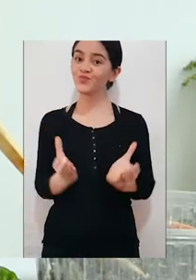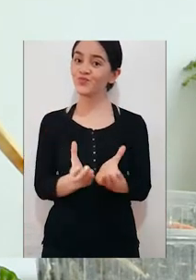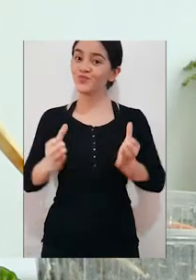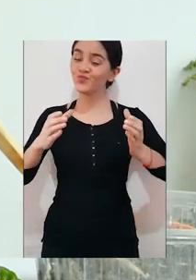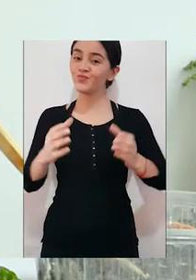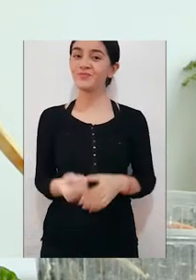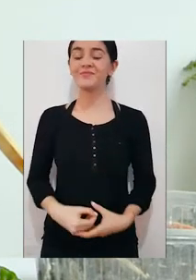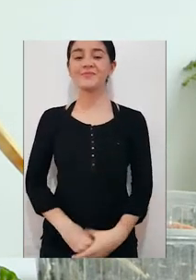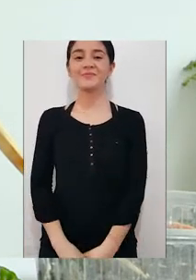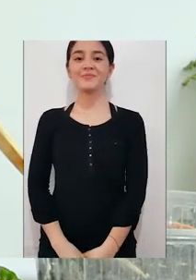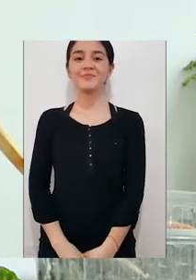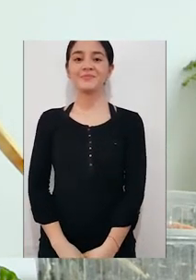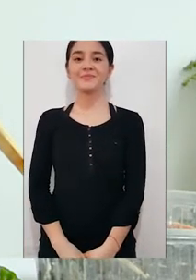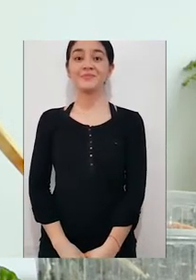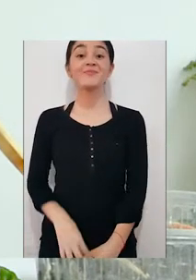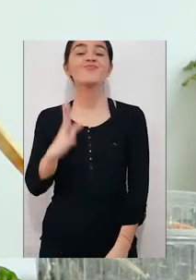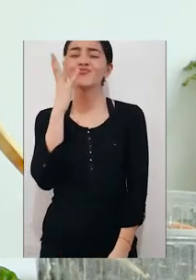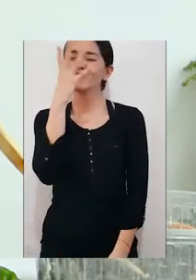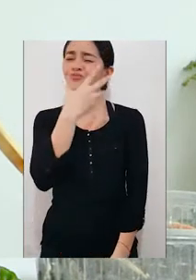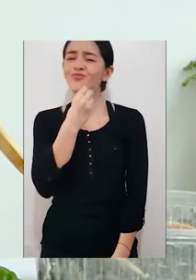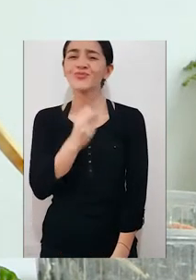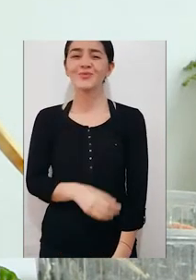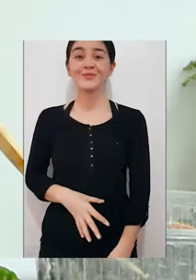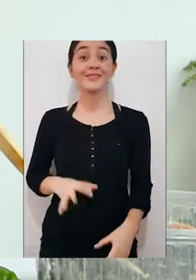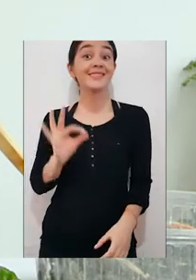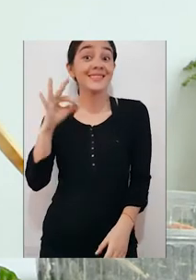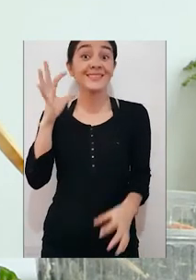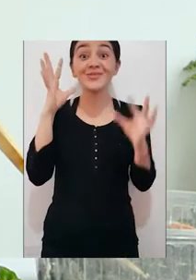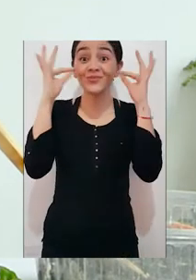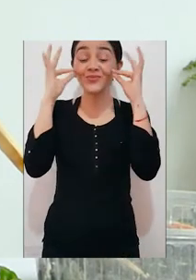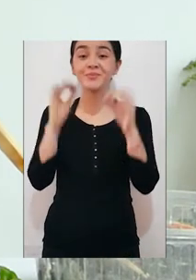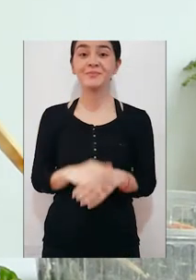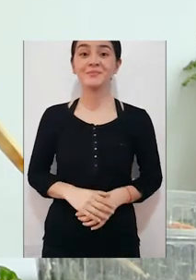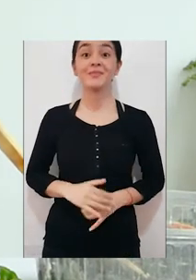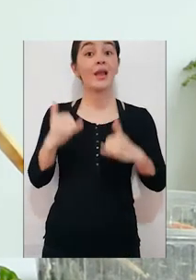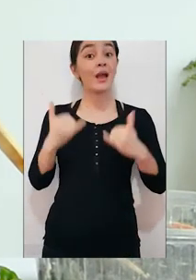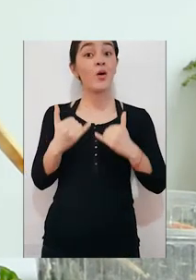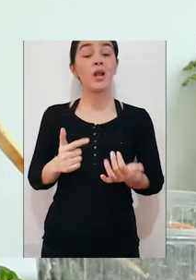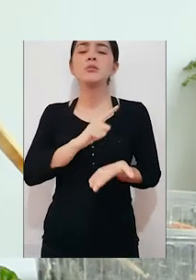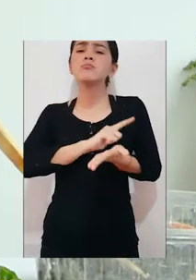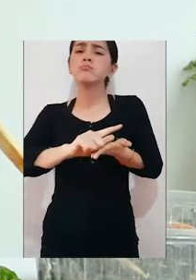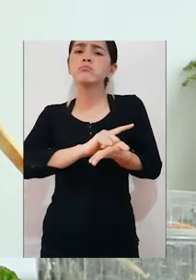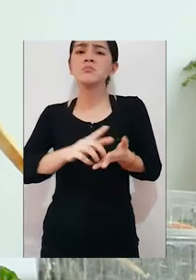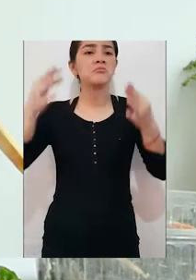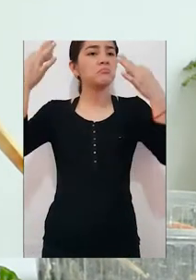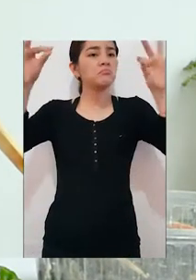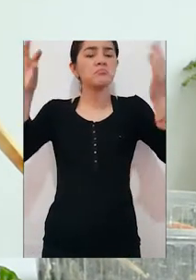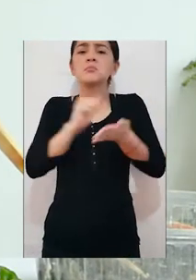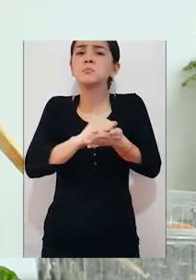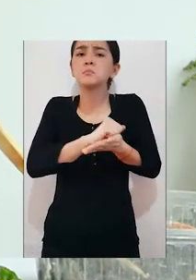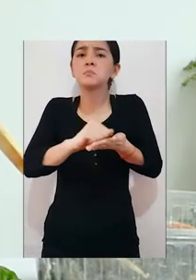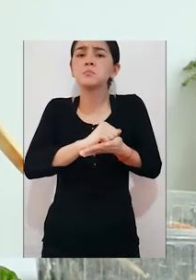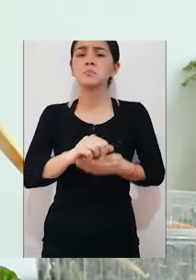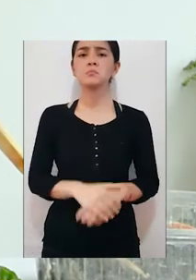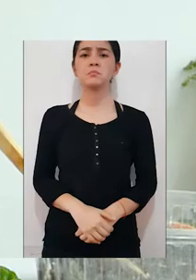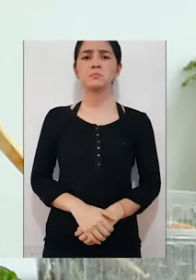nuestra macetera bastante bonita en la forma de un gato y lo que prosigue es limpiarla. Ustedes la limpian con un pequeño trapo